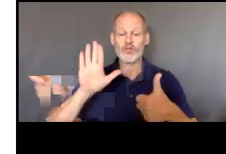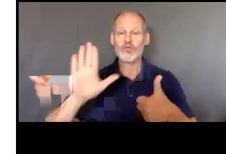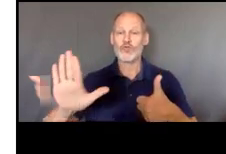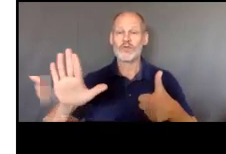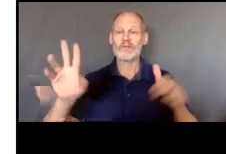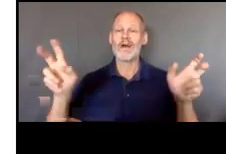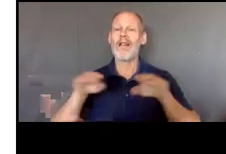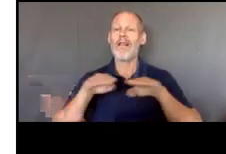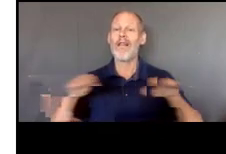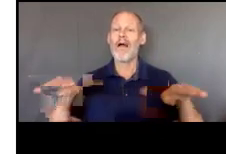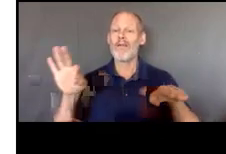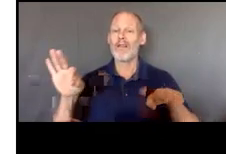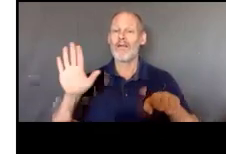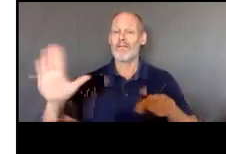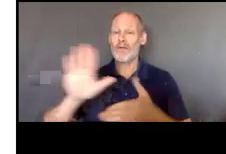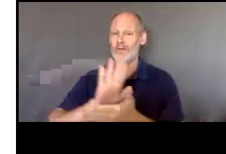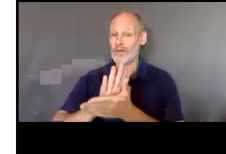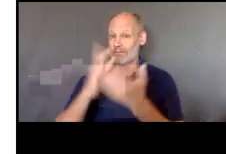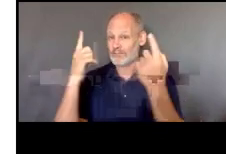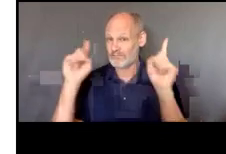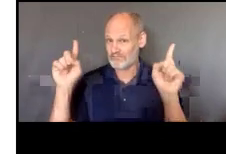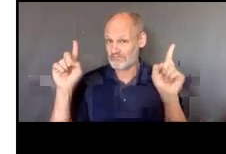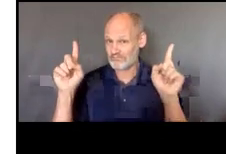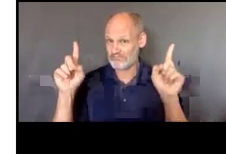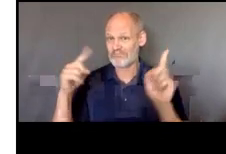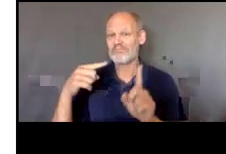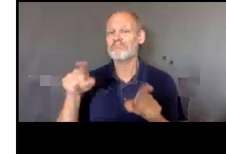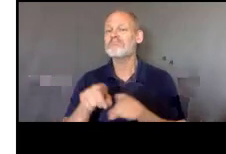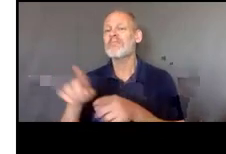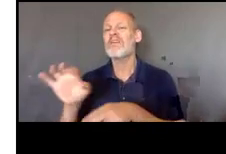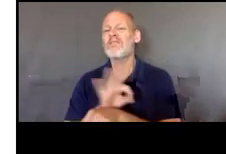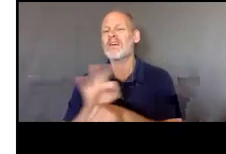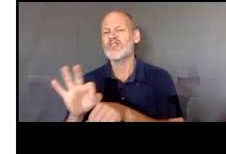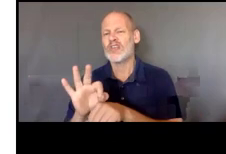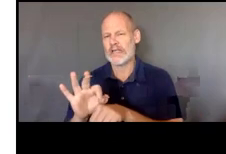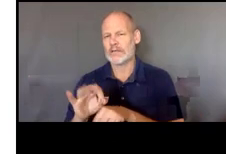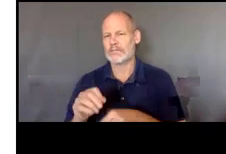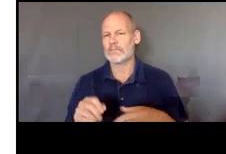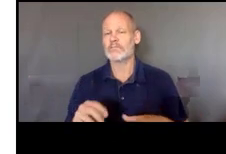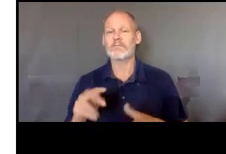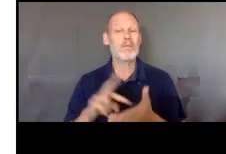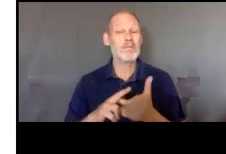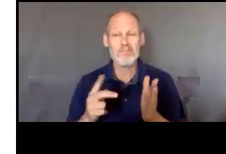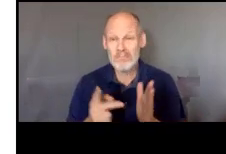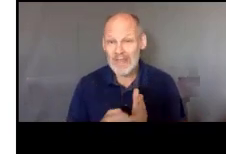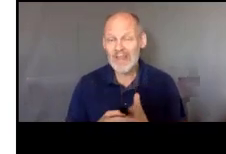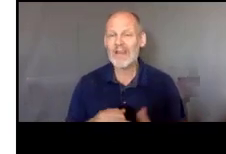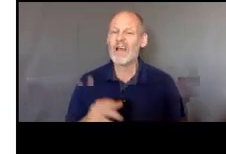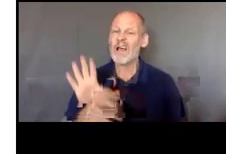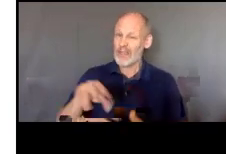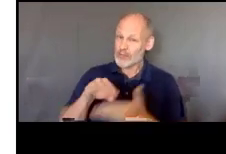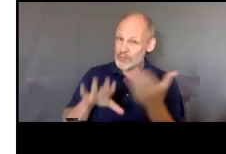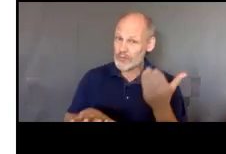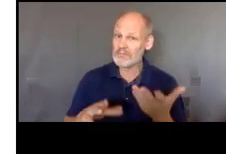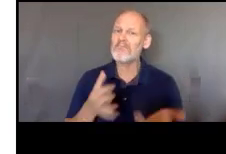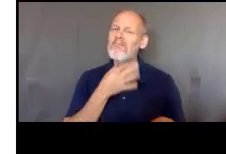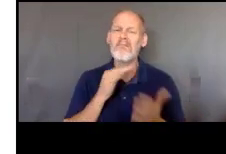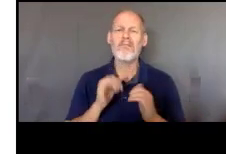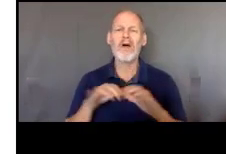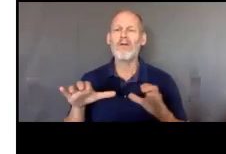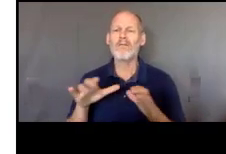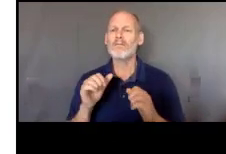niveles de su aprovechamiento académico y desempeño y su funcionamiento, es decir, cómo le está yendo al estudiante